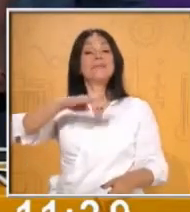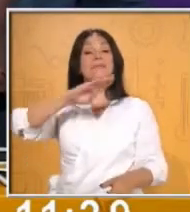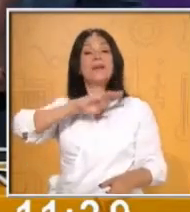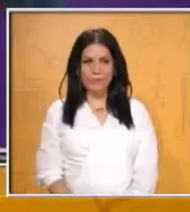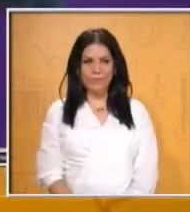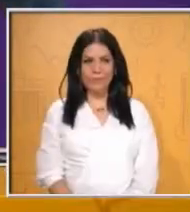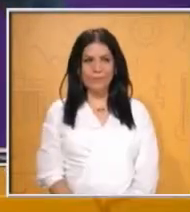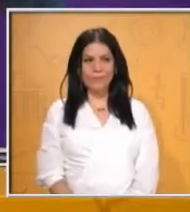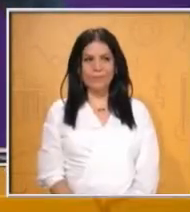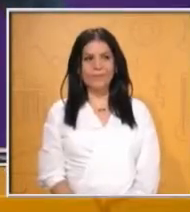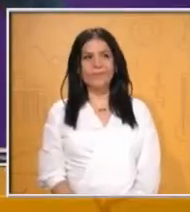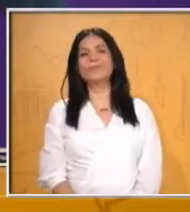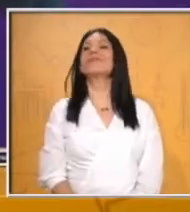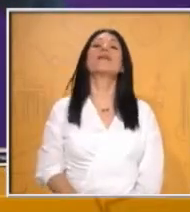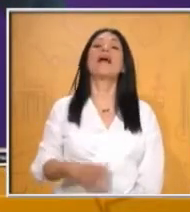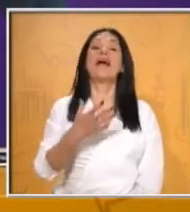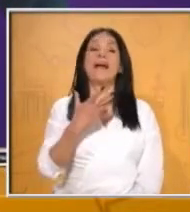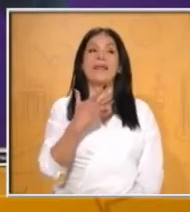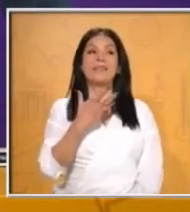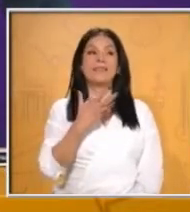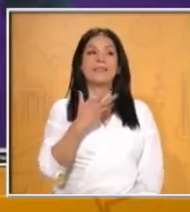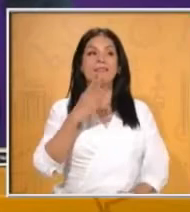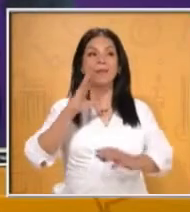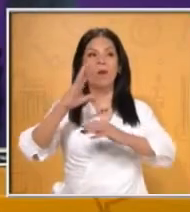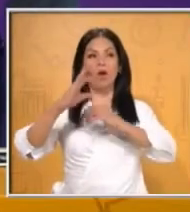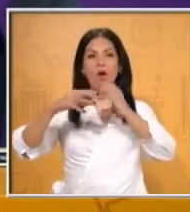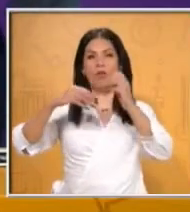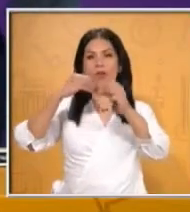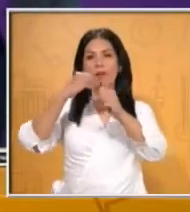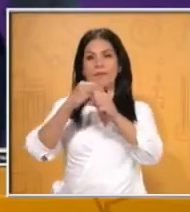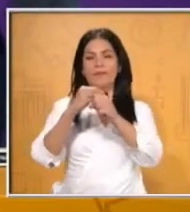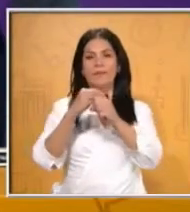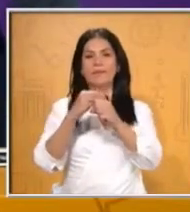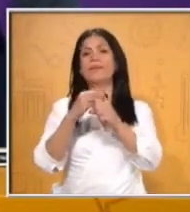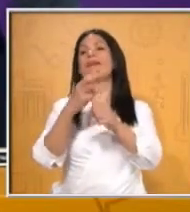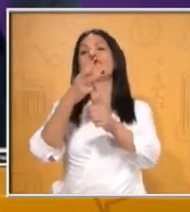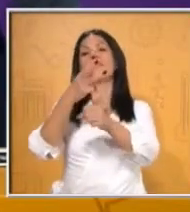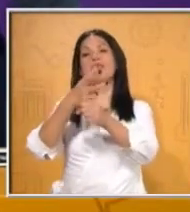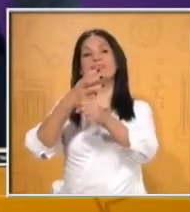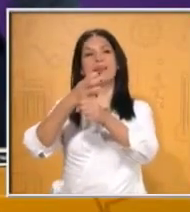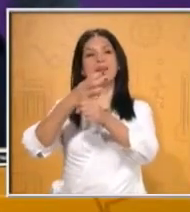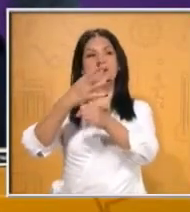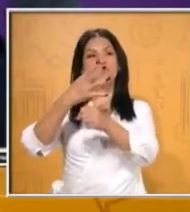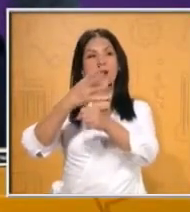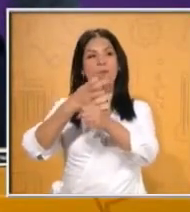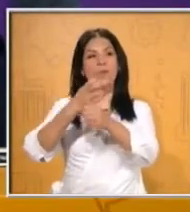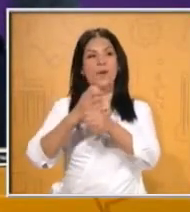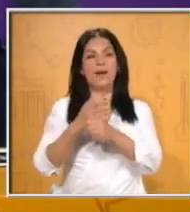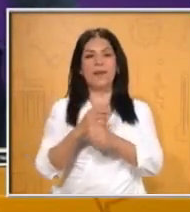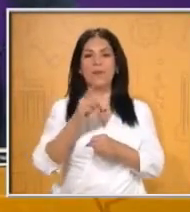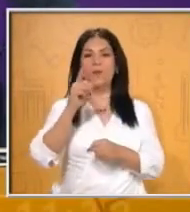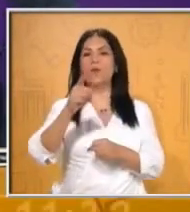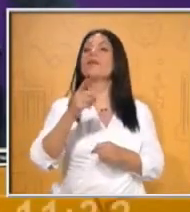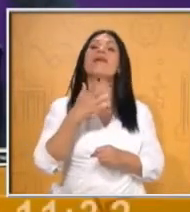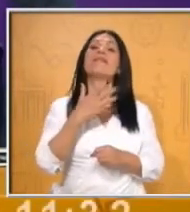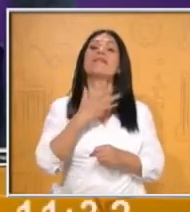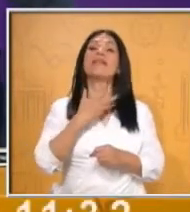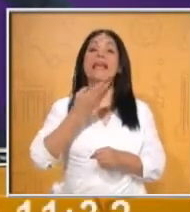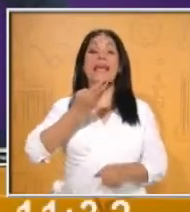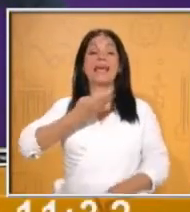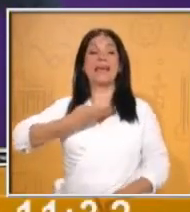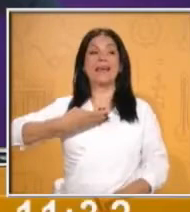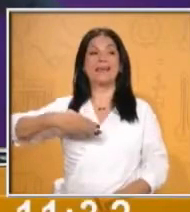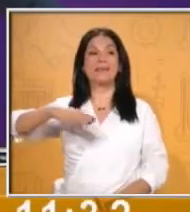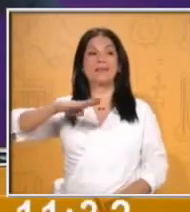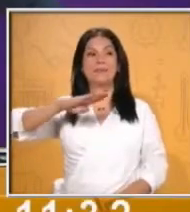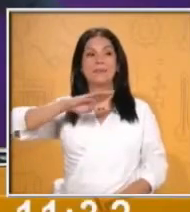basta. Ya estamos de regreso, niños. Ya te habíamos comentado tercer y cuarto grado de primaria y estamos ahora con la asignatura de español.